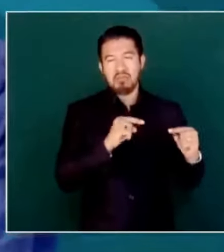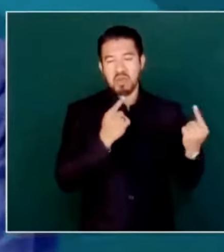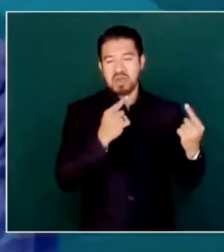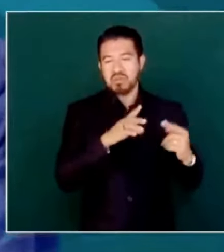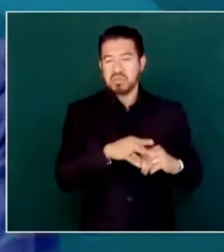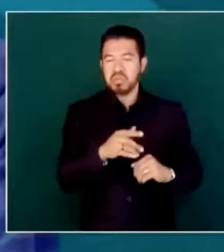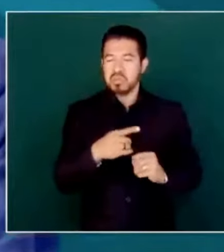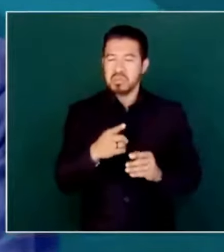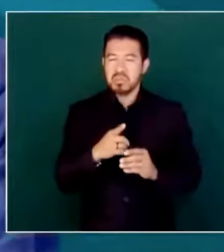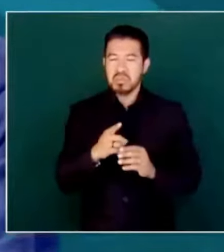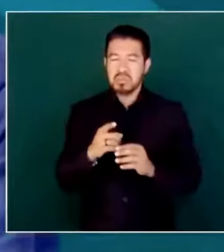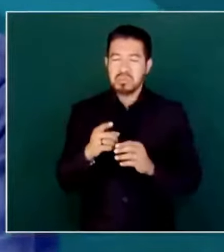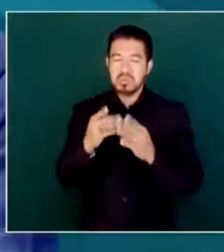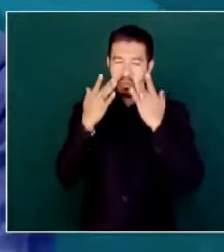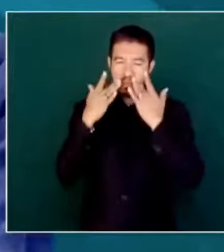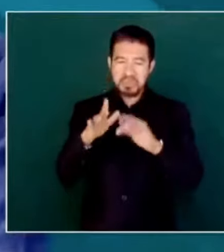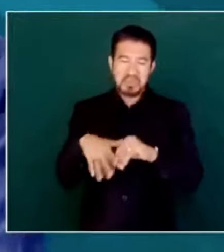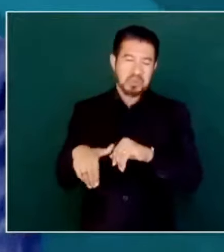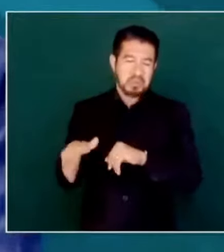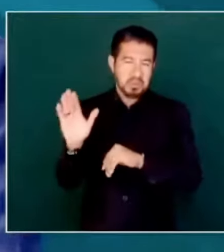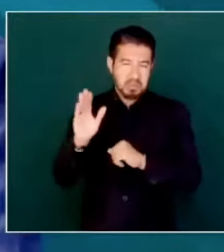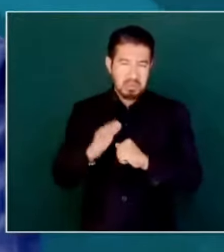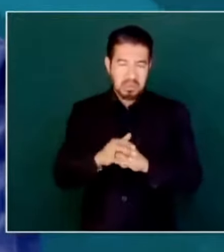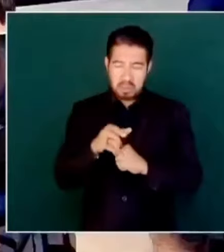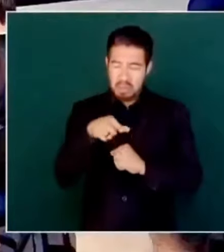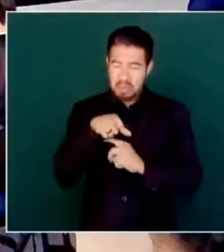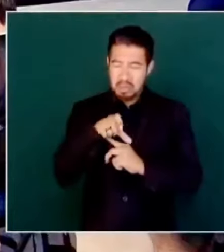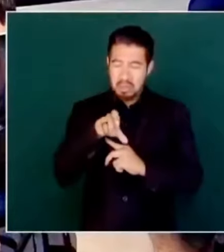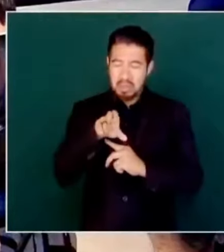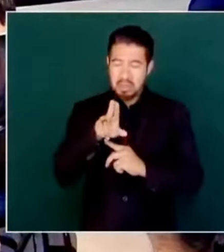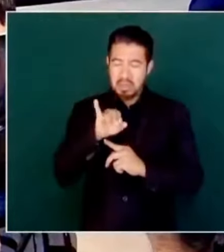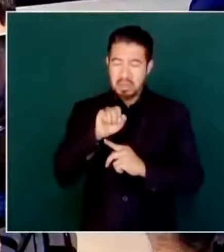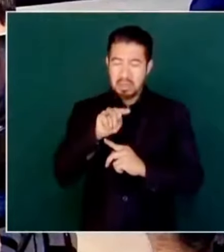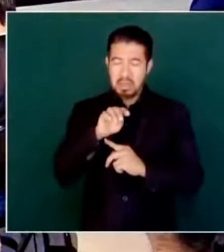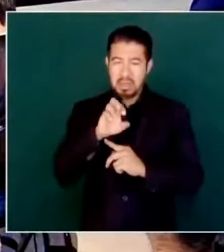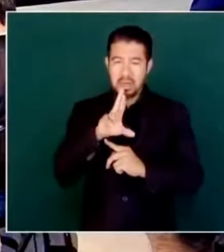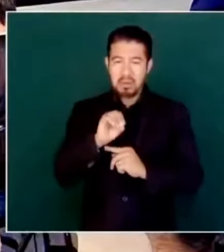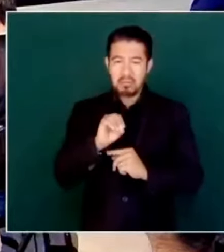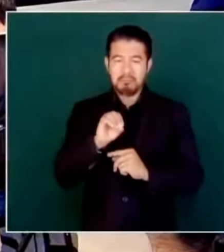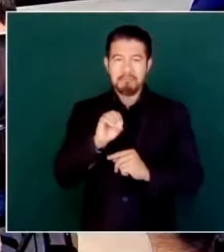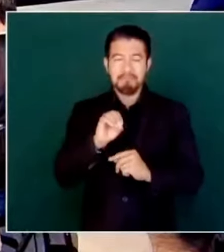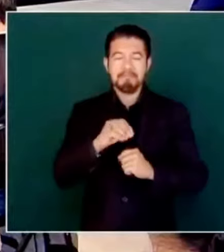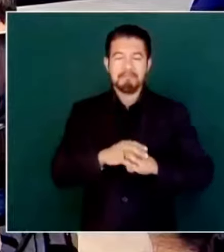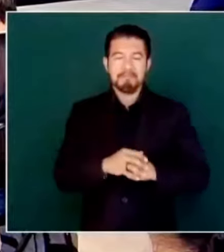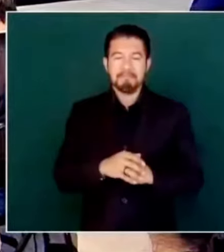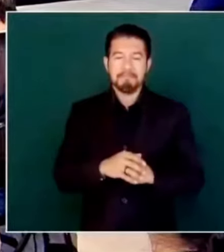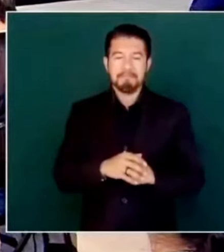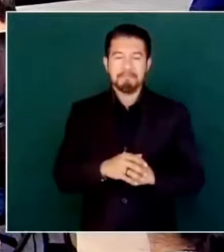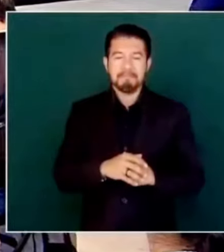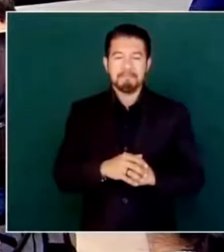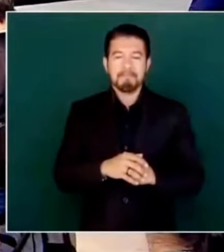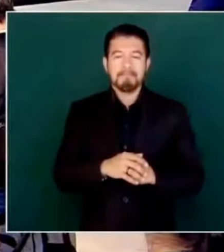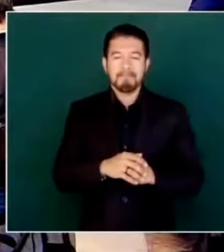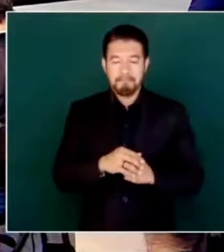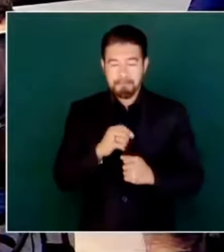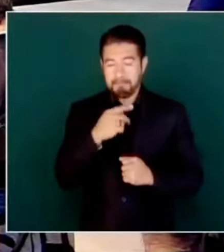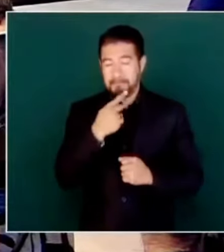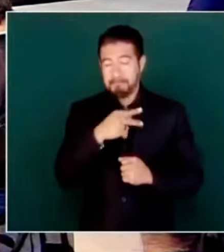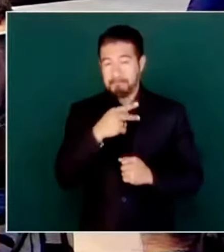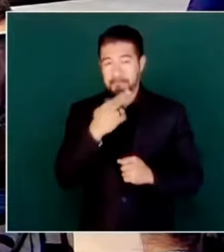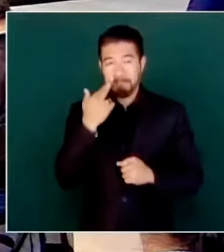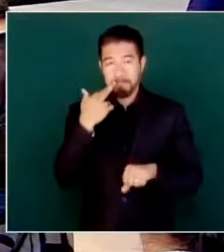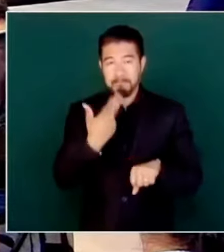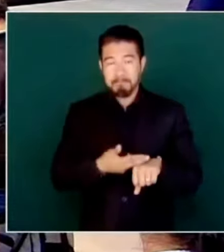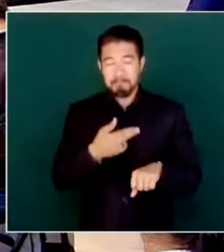Entonces, pelearon Quintero, ese encargó de la campaña, en el